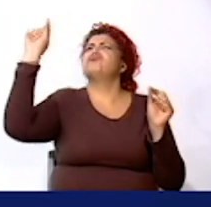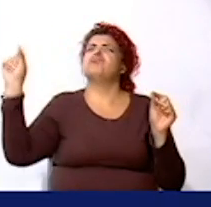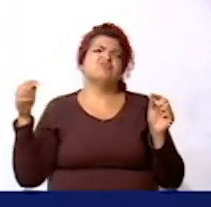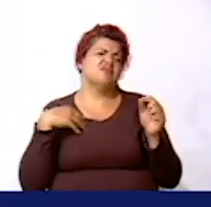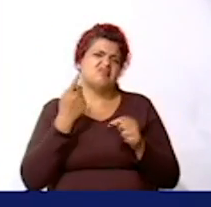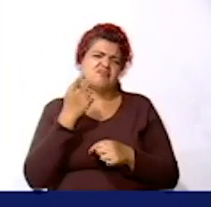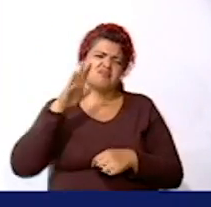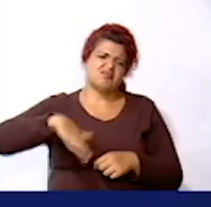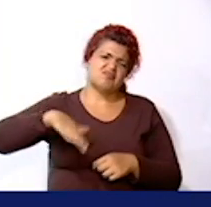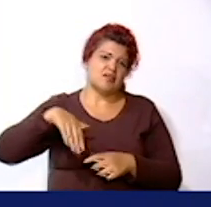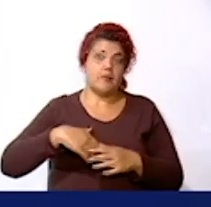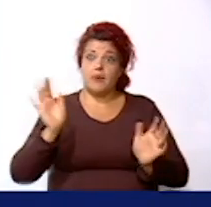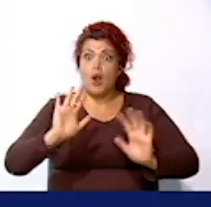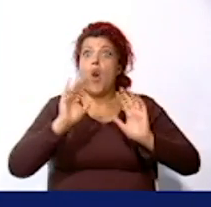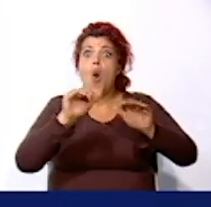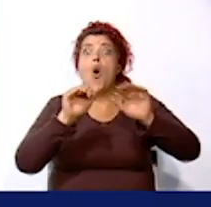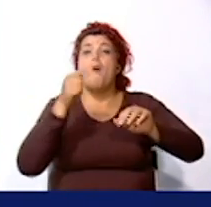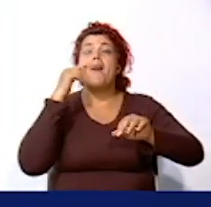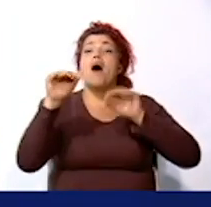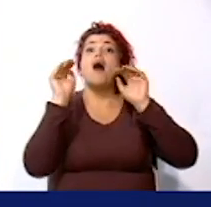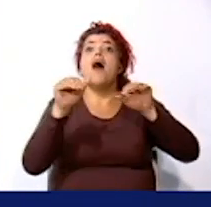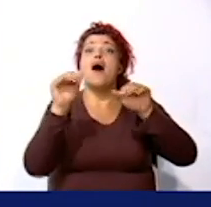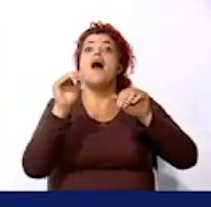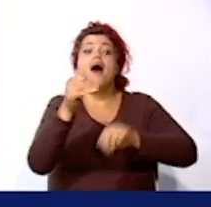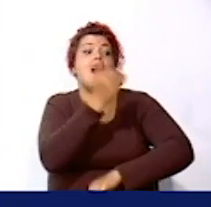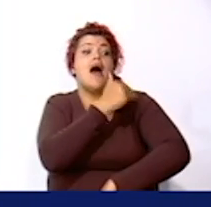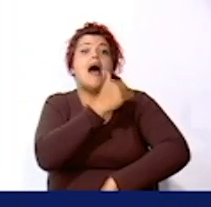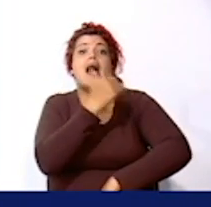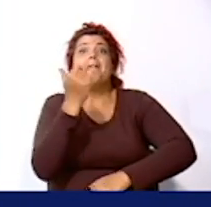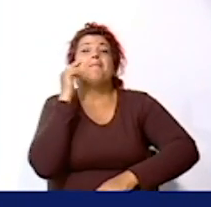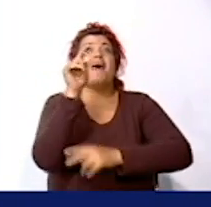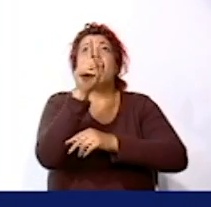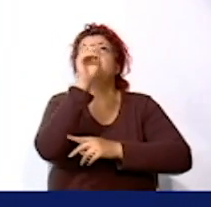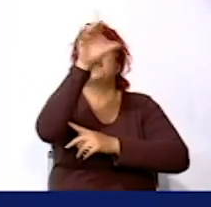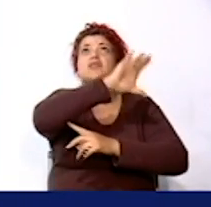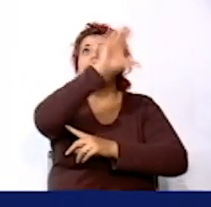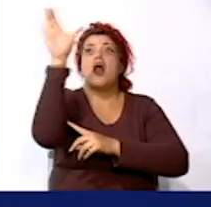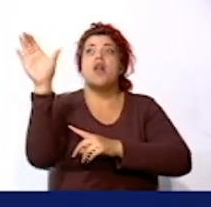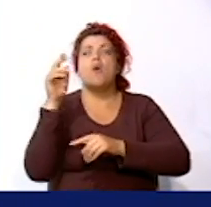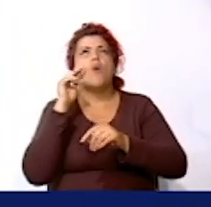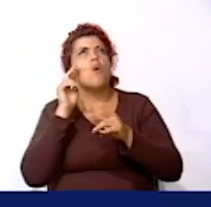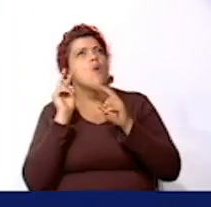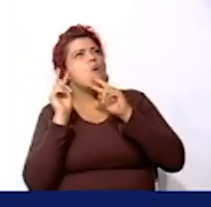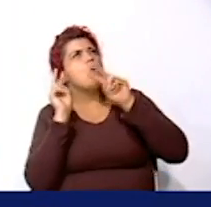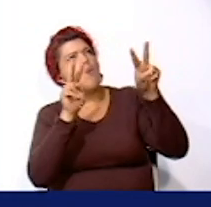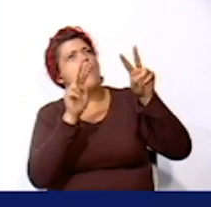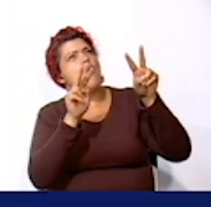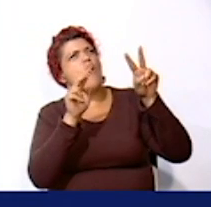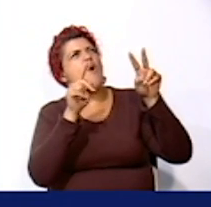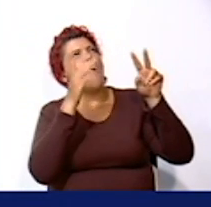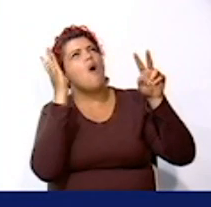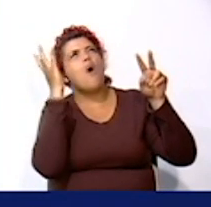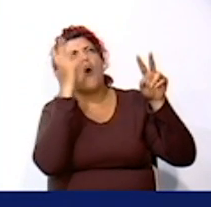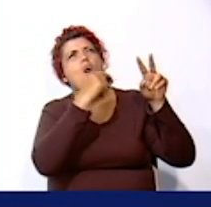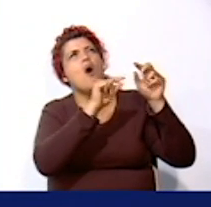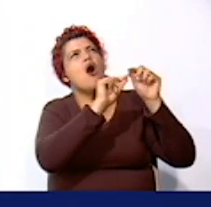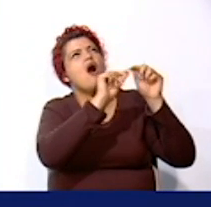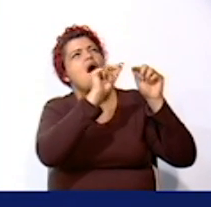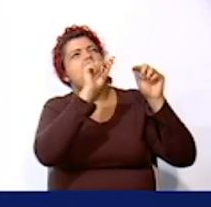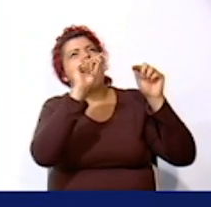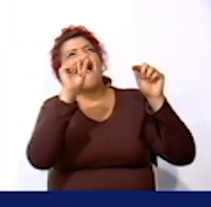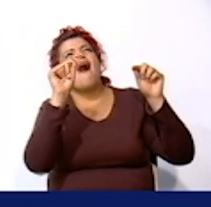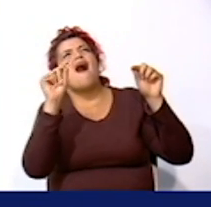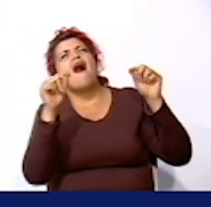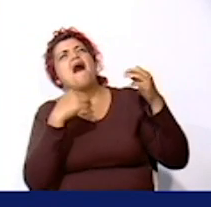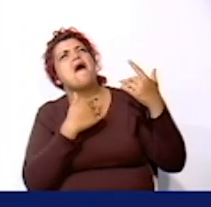me voy a acostar ¡Camaleón! ¡Camaleón! ¡Mire al cielo! ¡Es hermosa! ¡Valió la pena